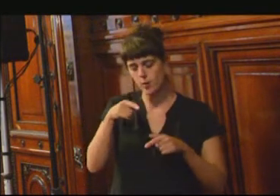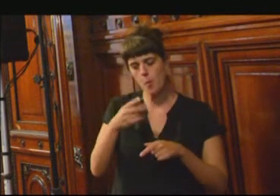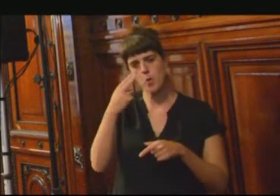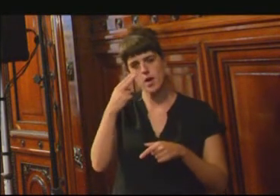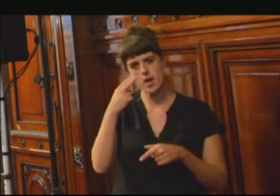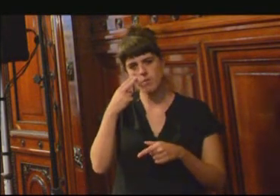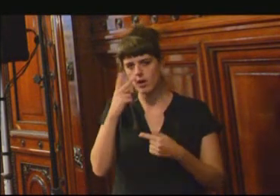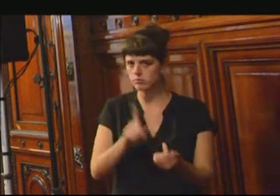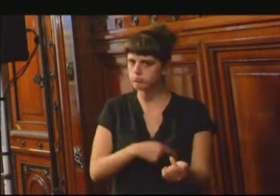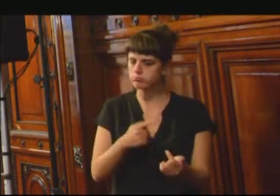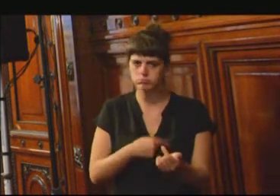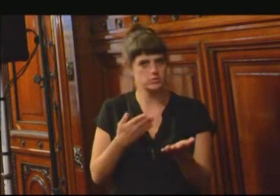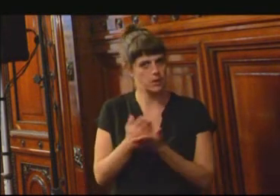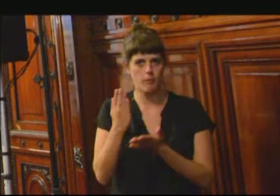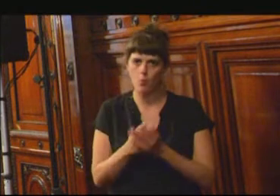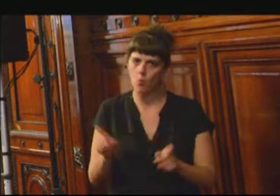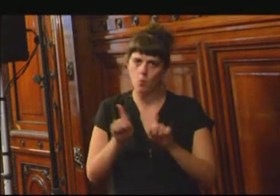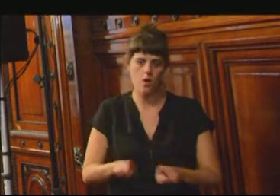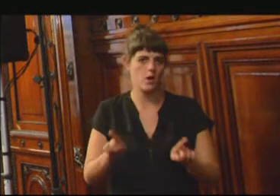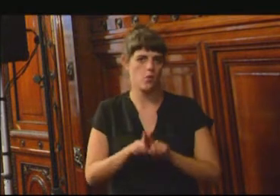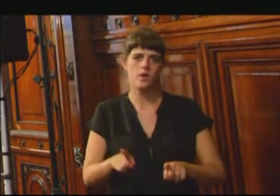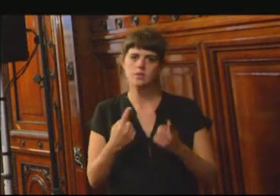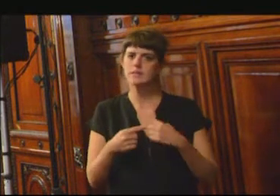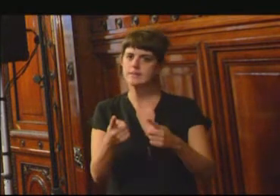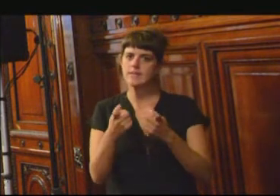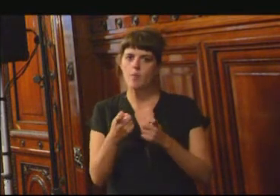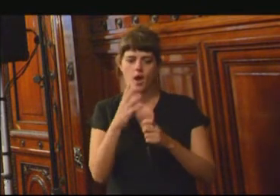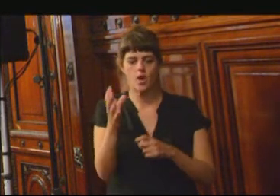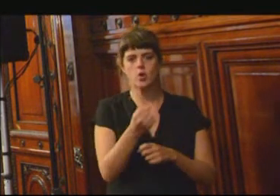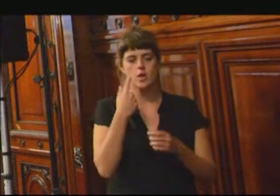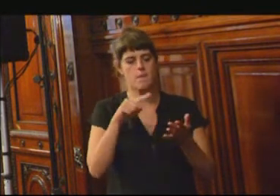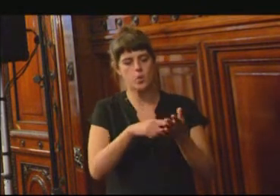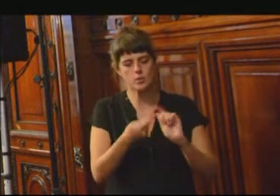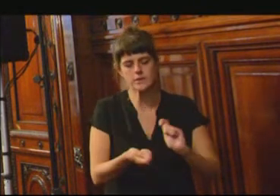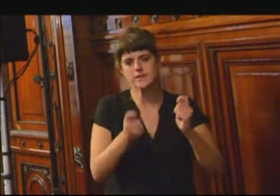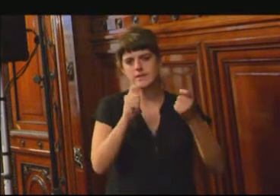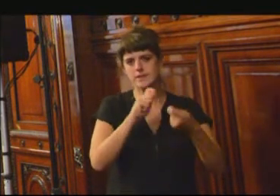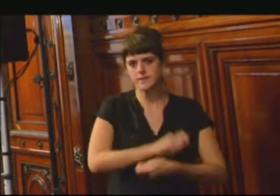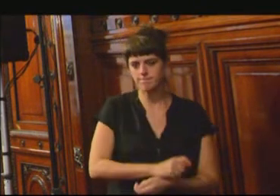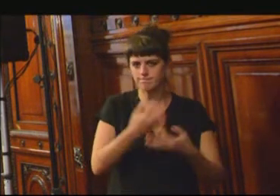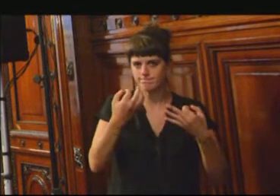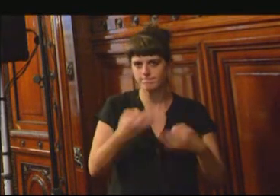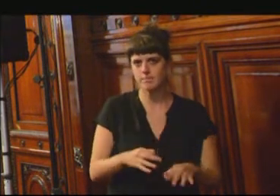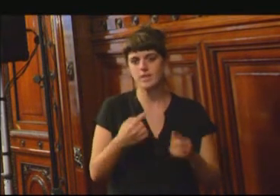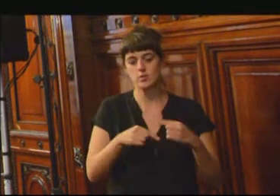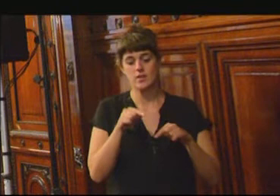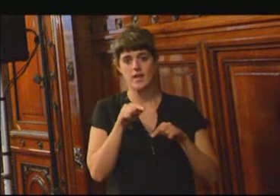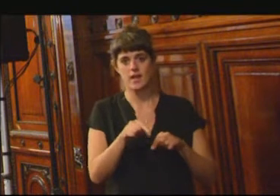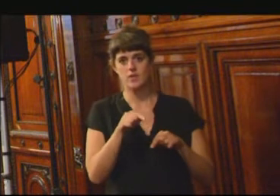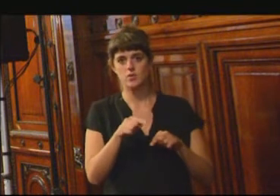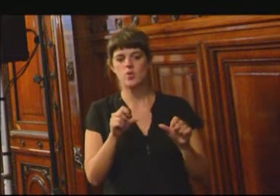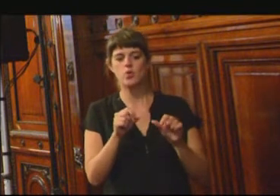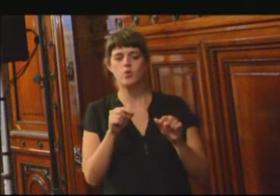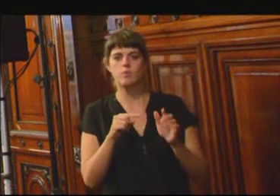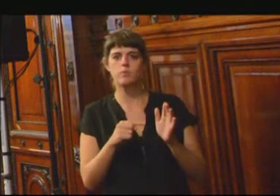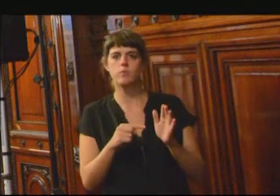hay que encontrar puntos de palanca. Y estos puntos de palanca a partir de la reducción